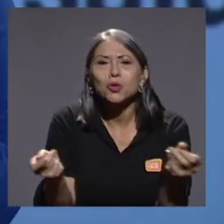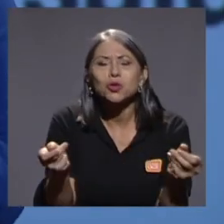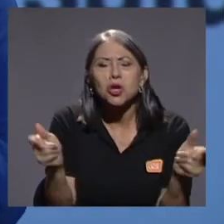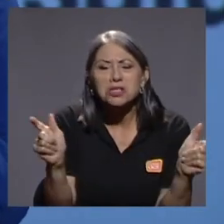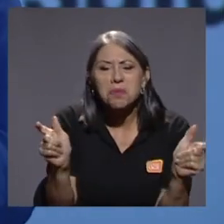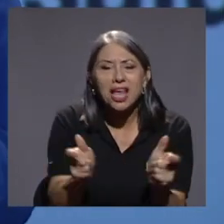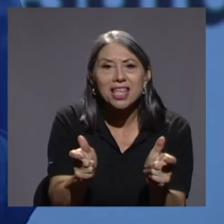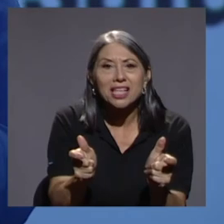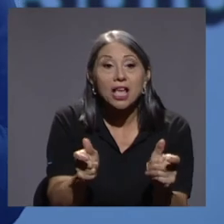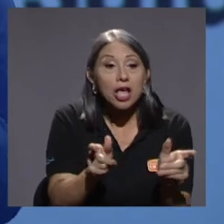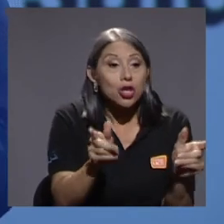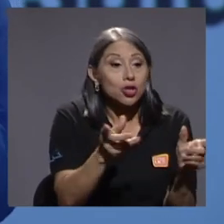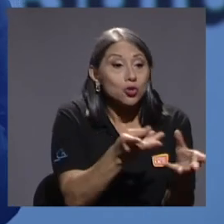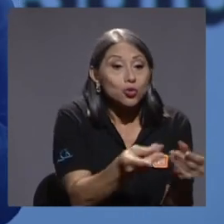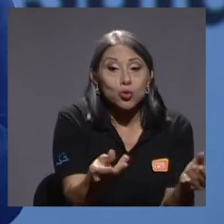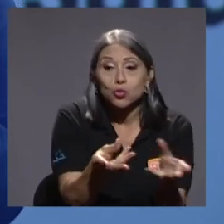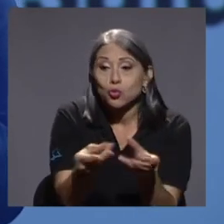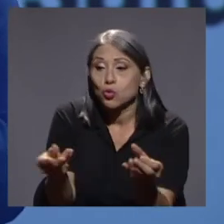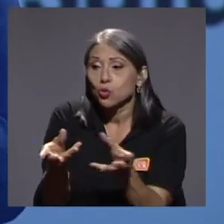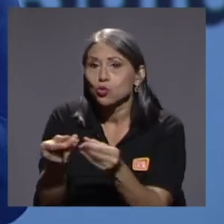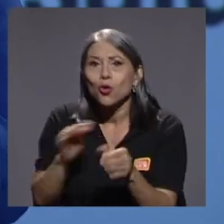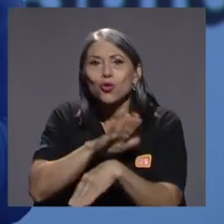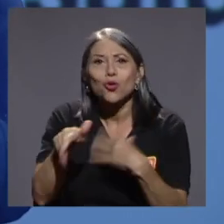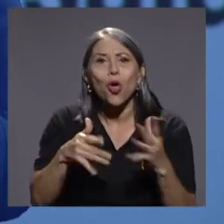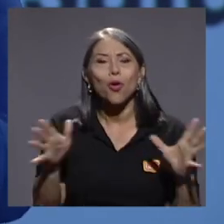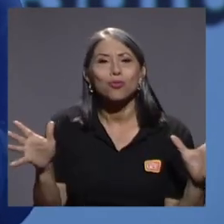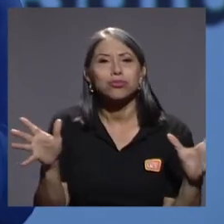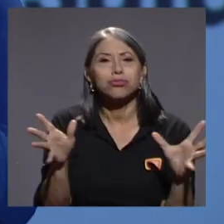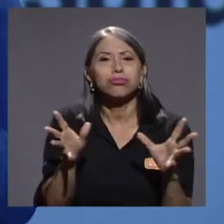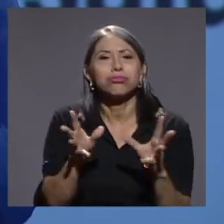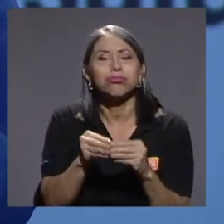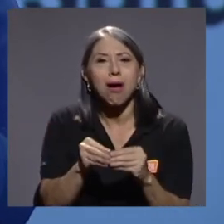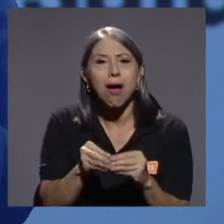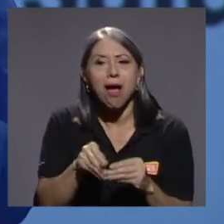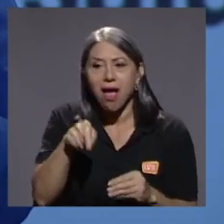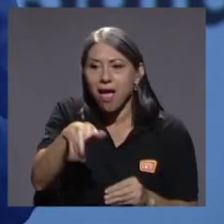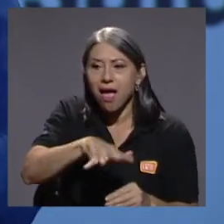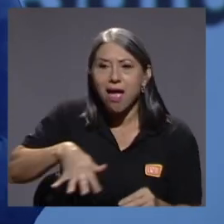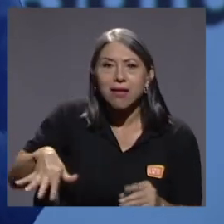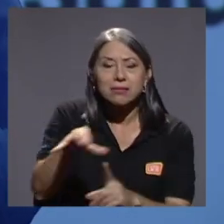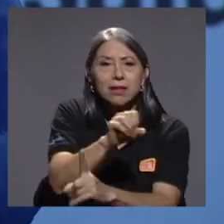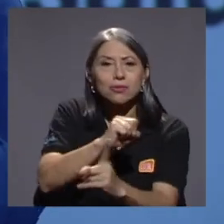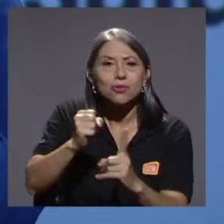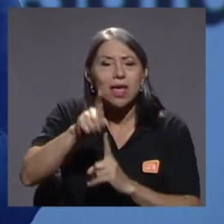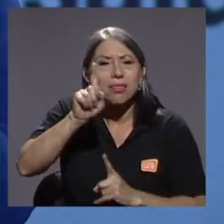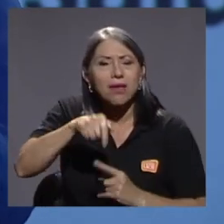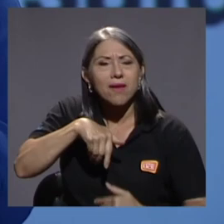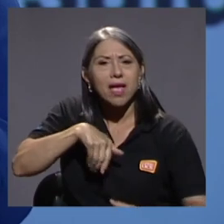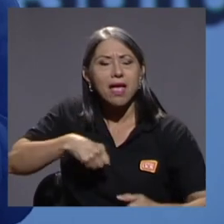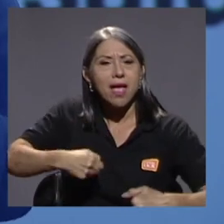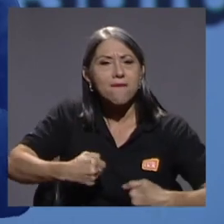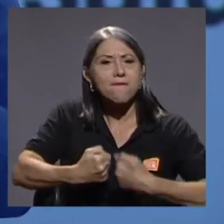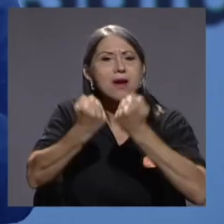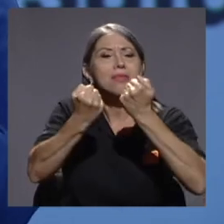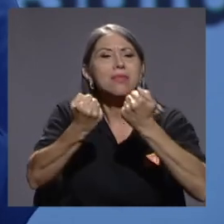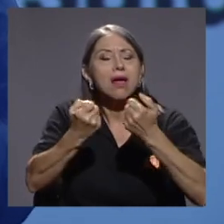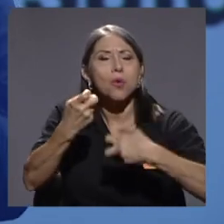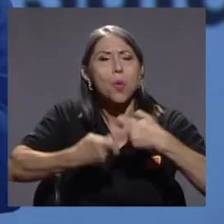soluciones suman, porque somos una sociedad que tiene que enfrentar uno de los más grandes problemas